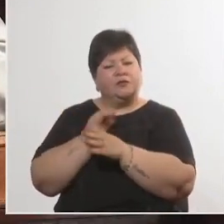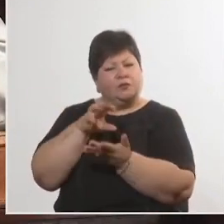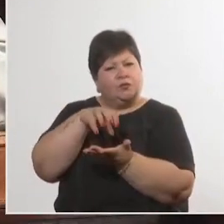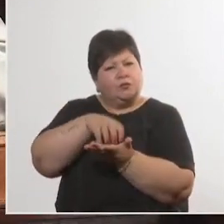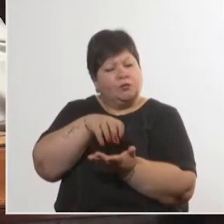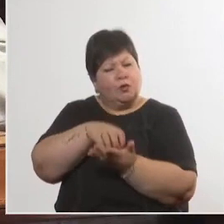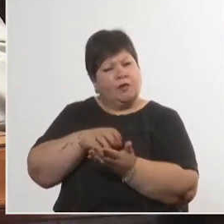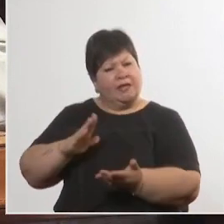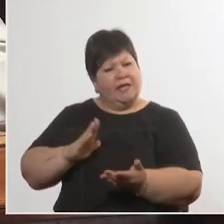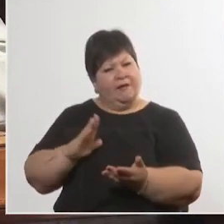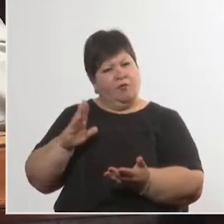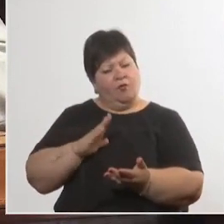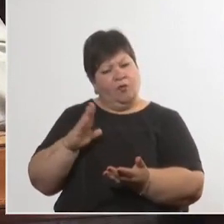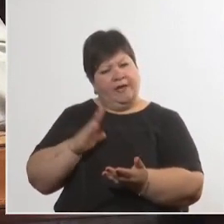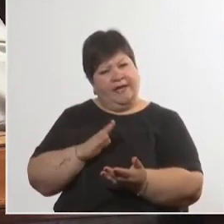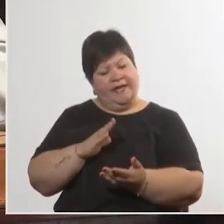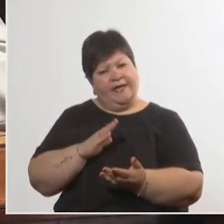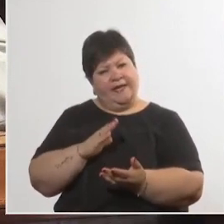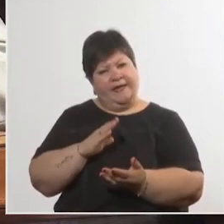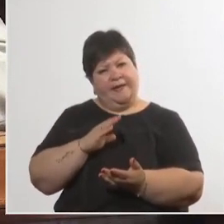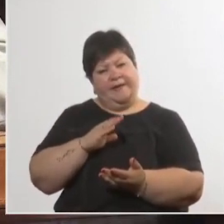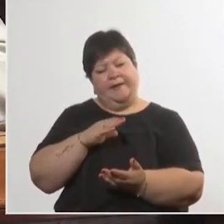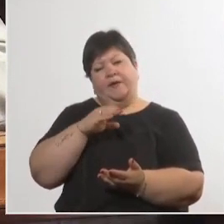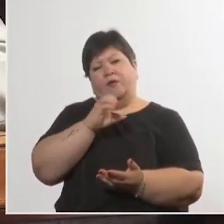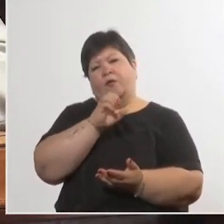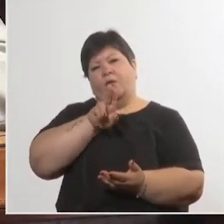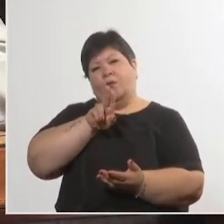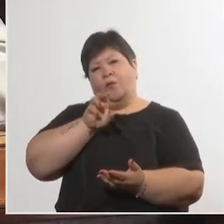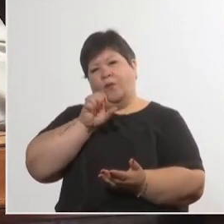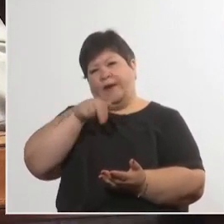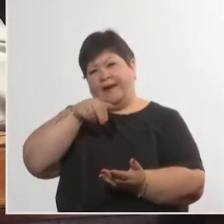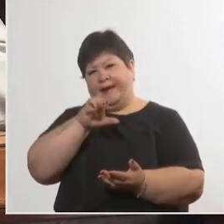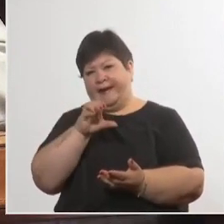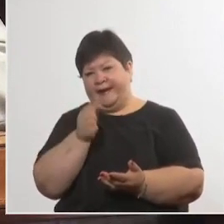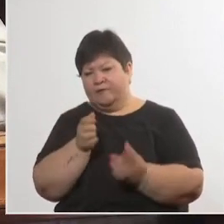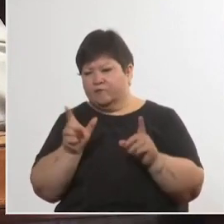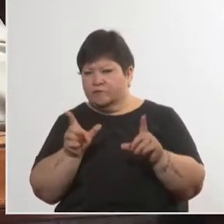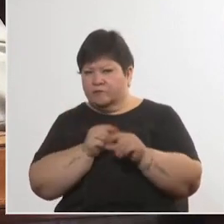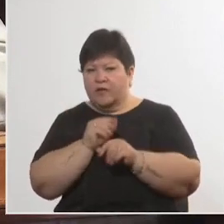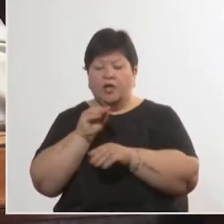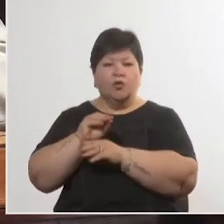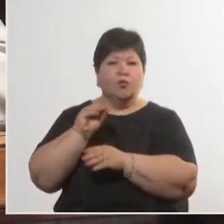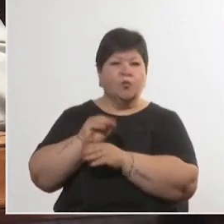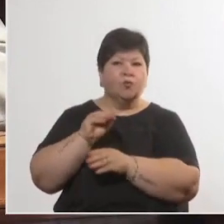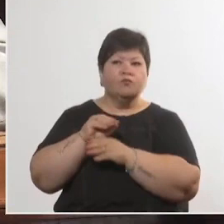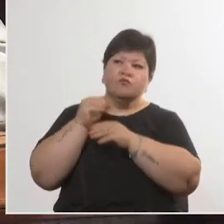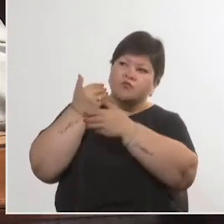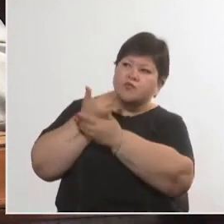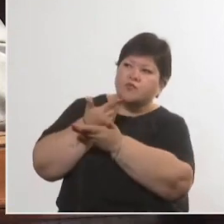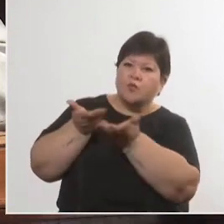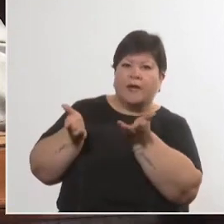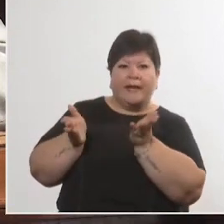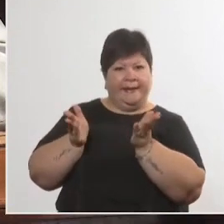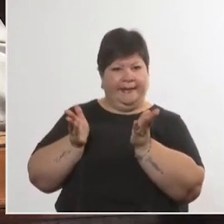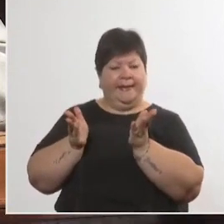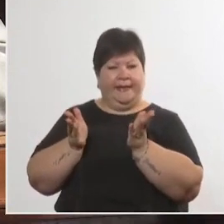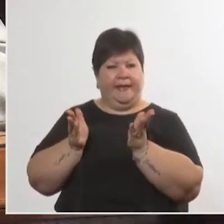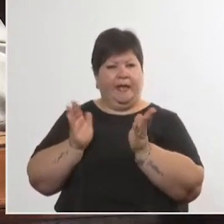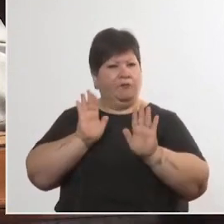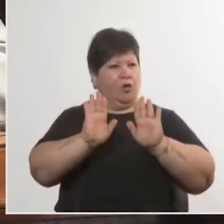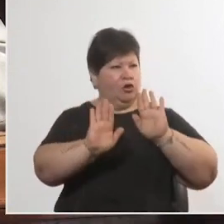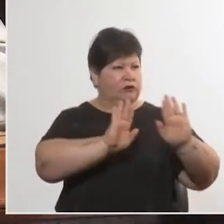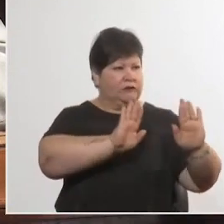hizo su cierre de cursos y mostró en una exposición realmente muy